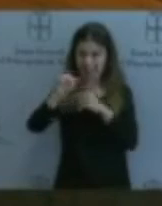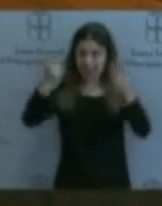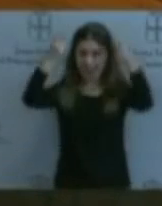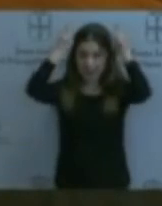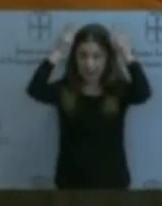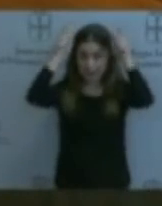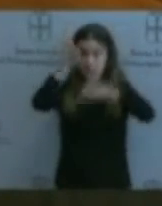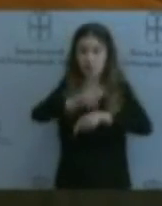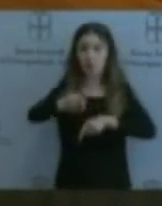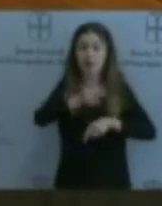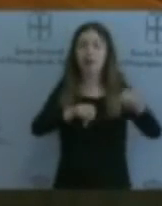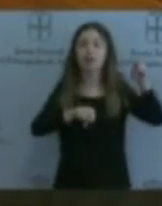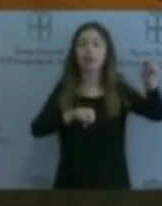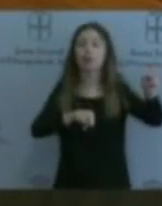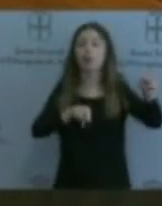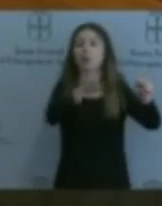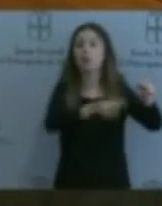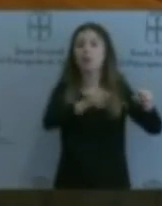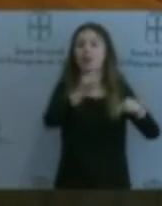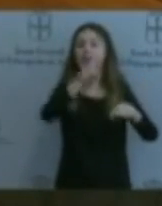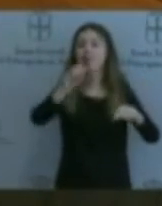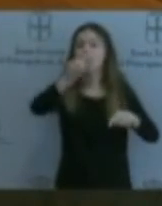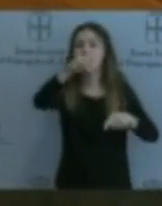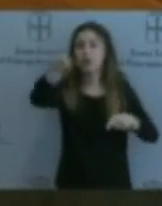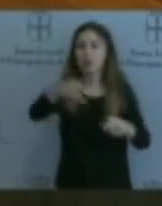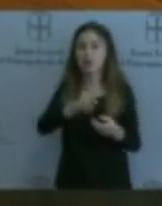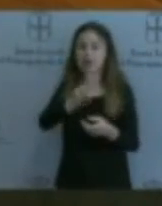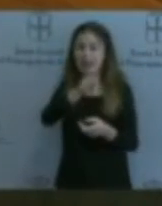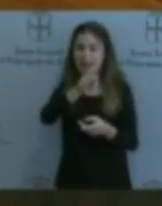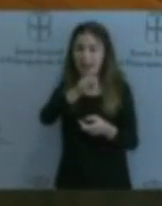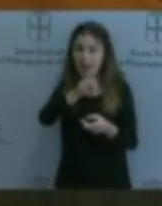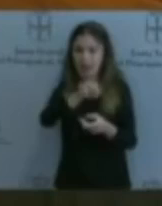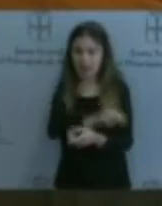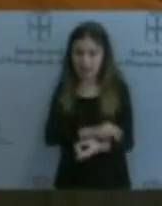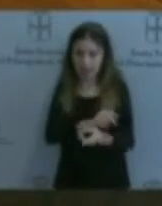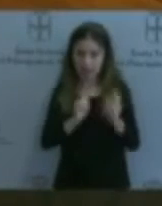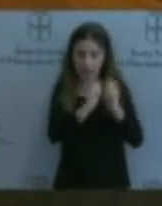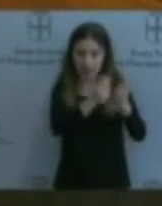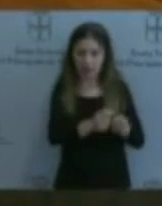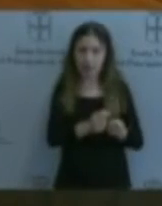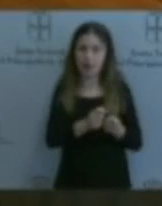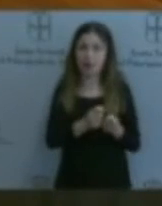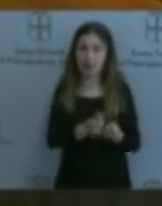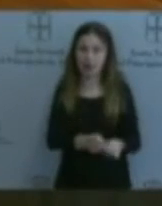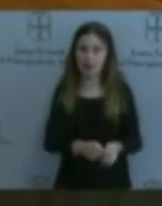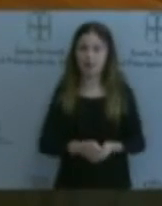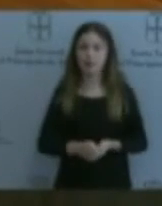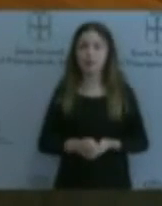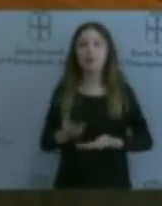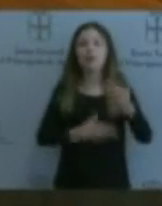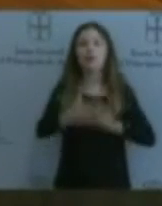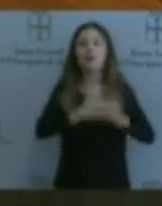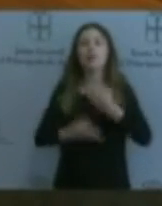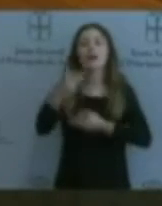100 millones de euros, en un esfuerzo diplomático realizado también por el Ministerio. Y también estamos colaborando con la compañía y con